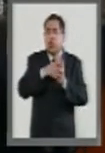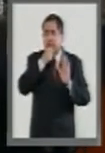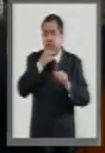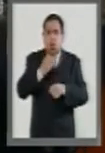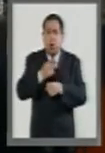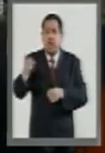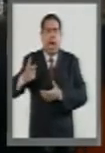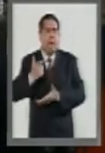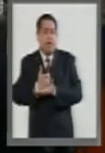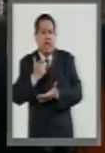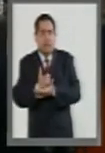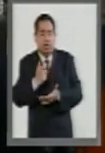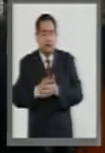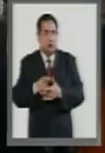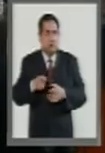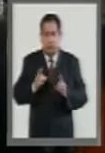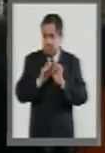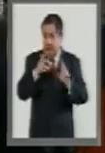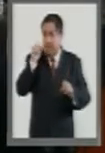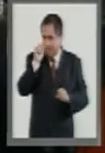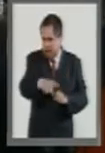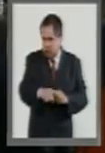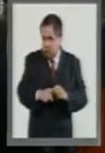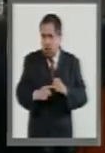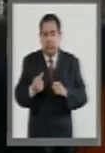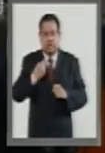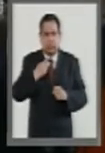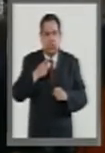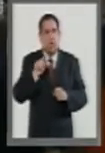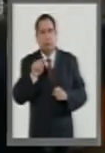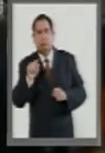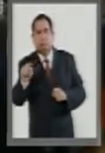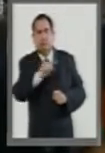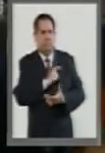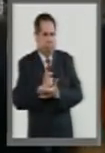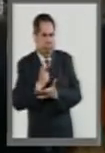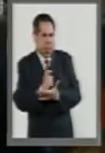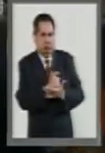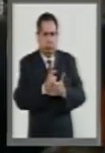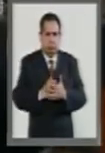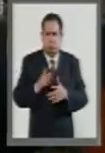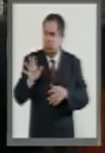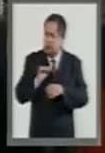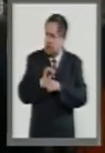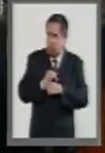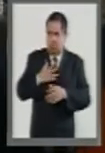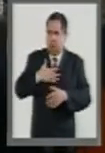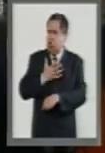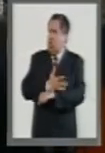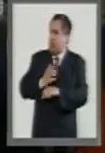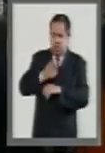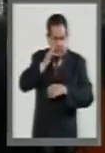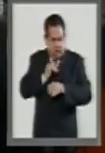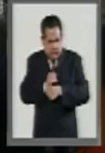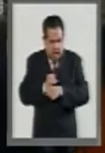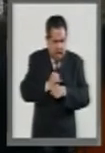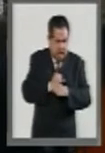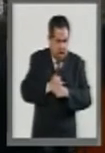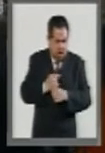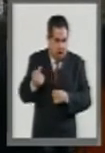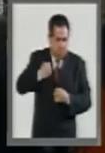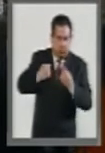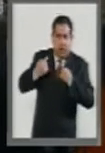amenazados como consecuencia de este asesinato, porque al investigar los compañeros ya están siendo